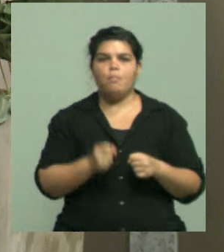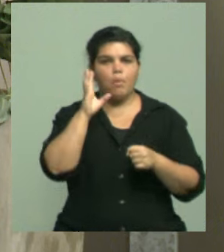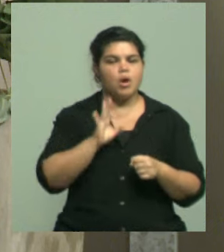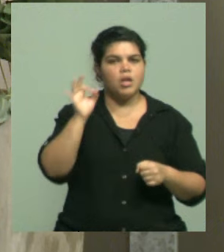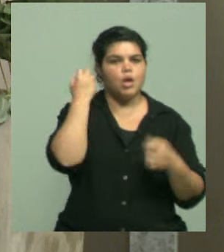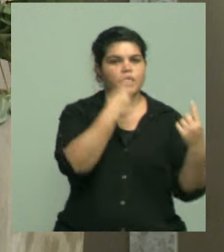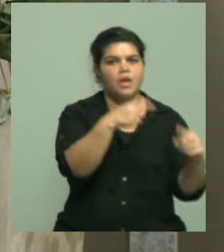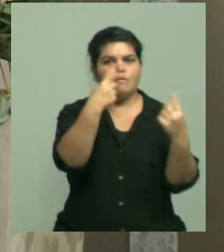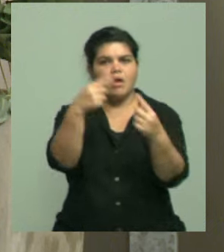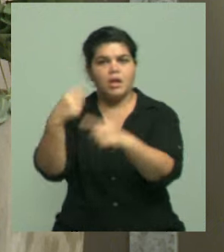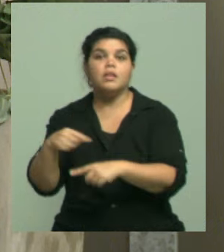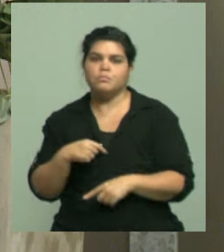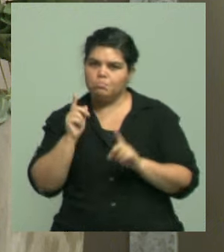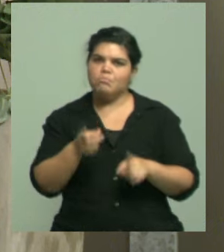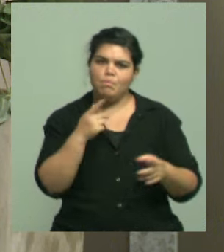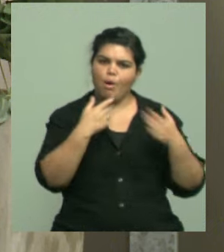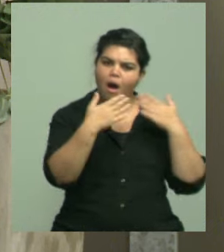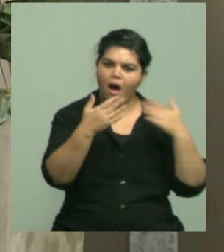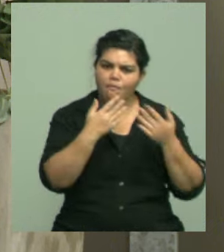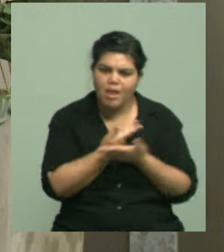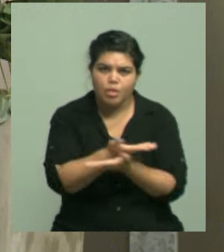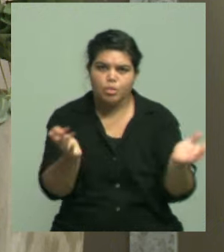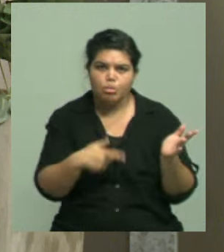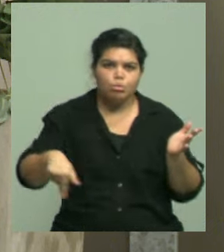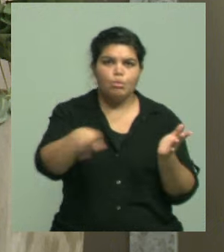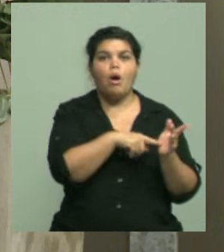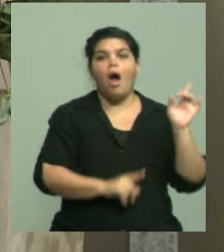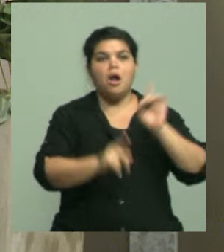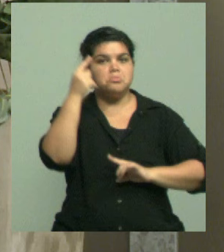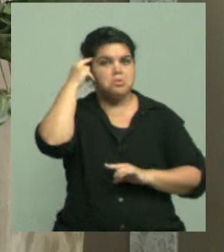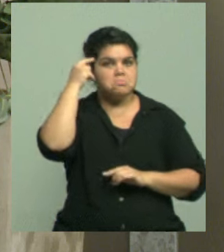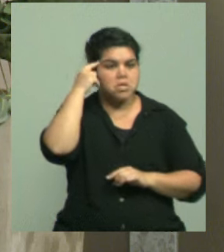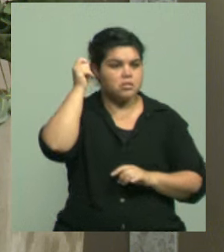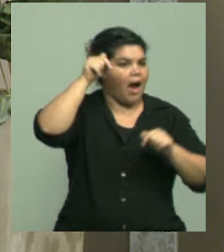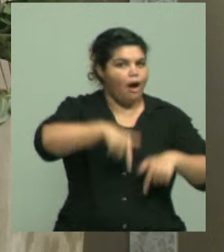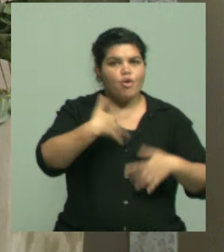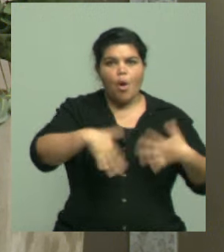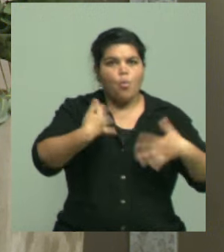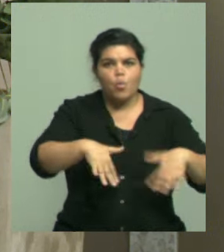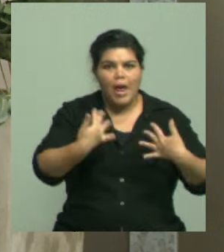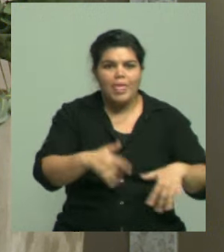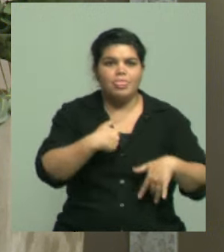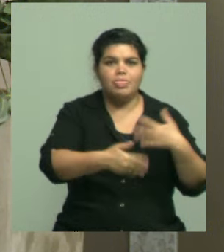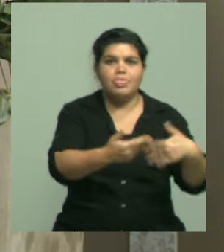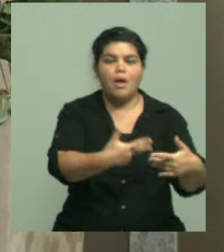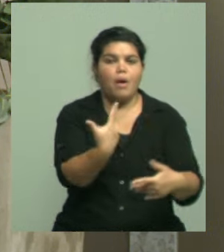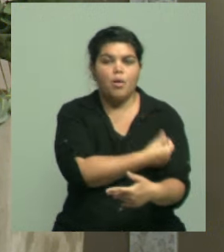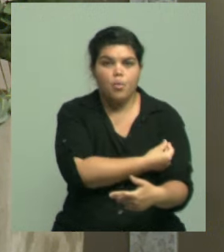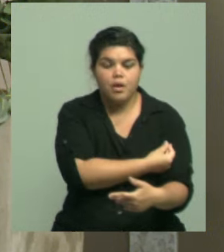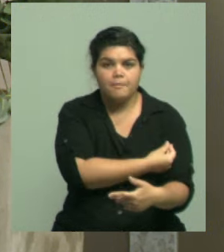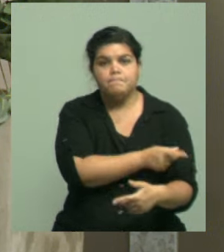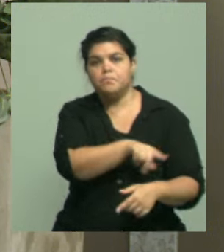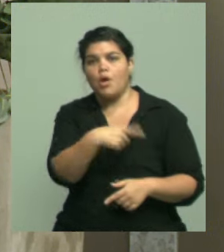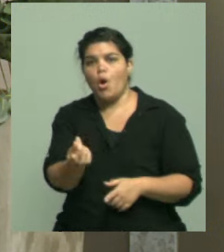algunos que entienden que es necesario comenzar ya con una campaña de vacunación y, si no, hacerlo lo más pronto posible. También una campaña de